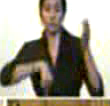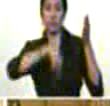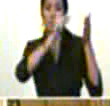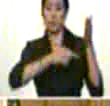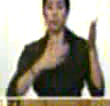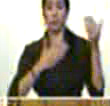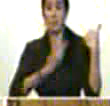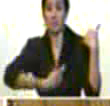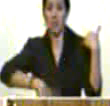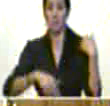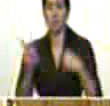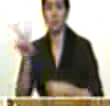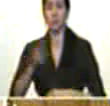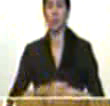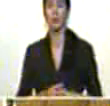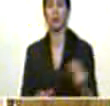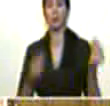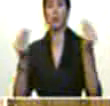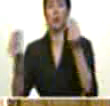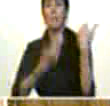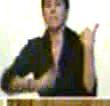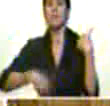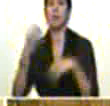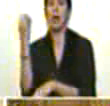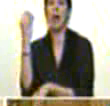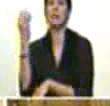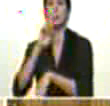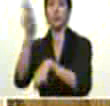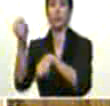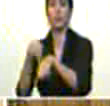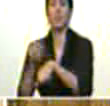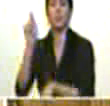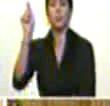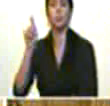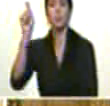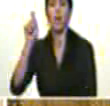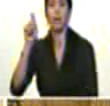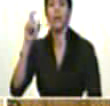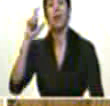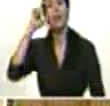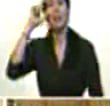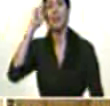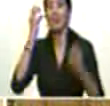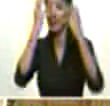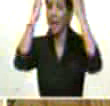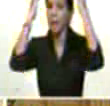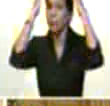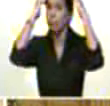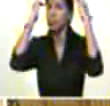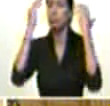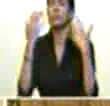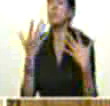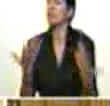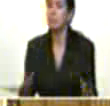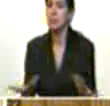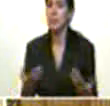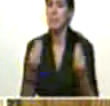república al presidente de la asamblea nacional diputado Ramos Aluc cuál es el espíritu